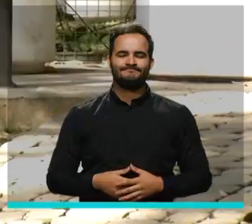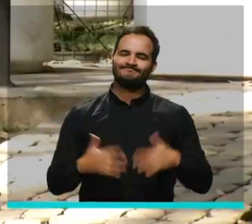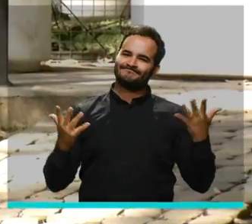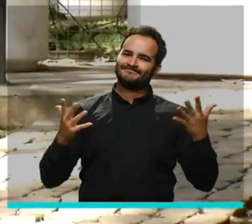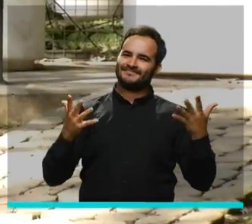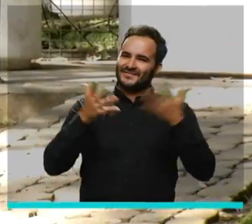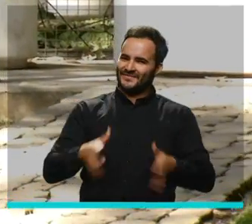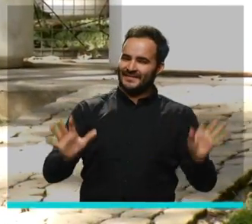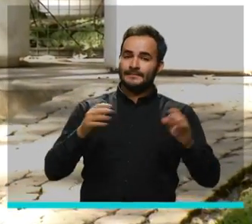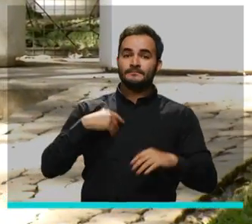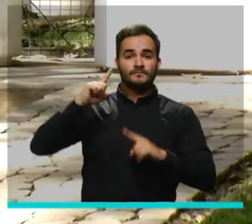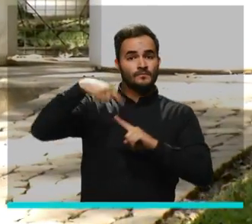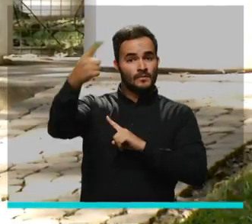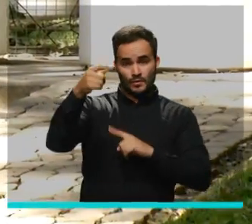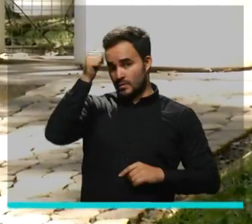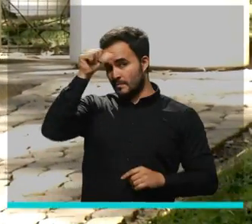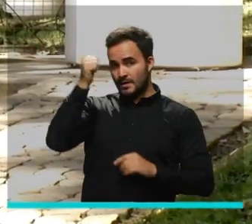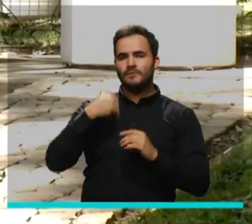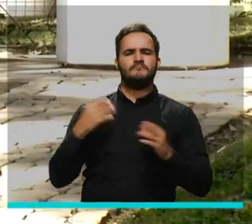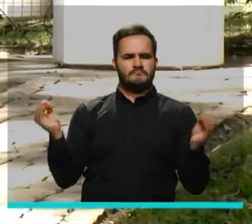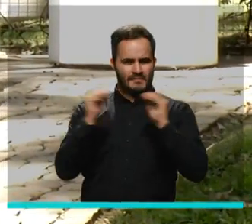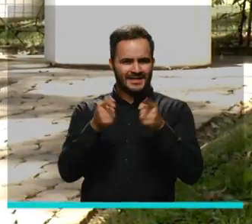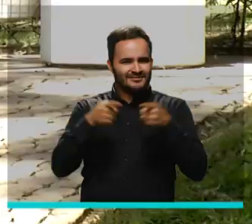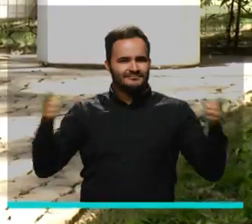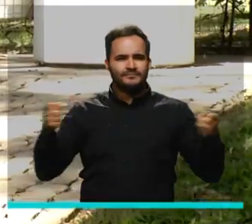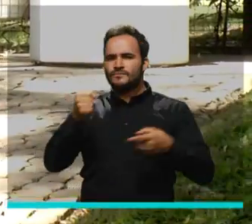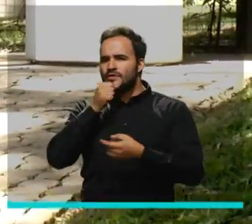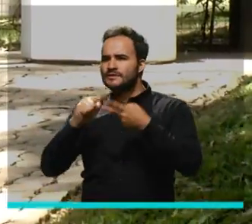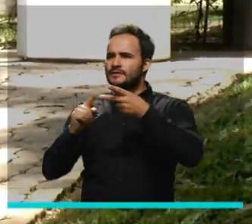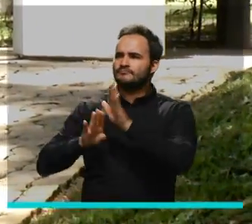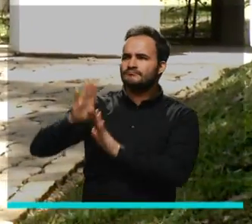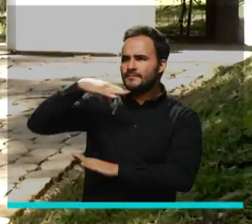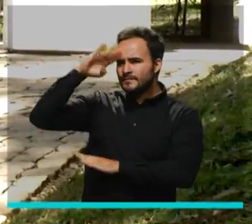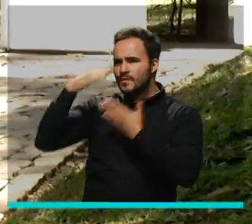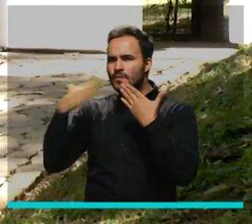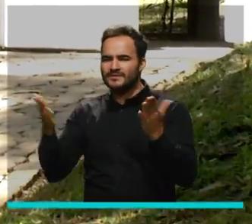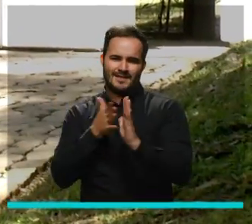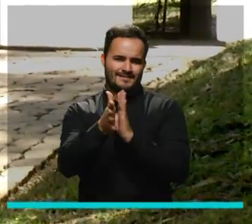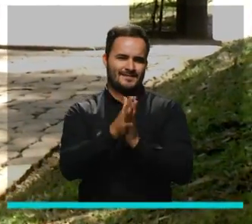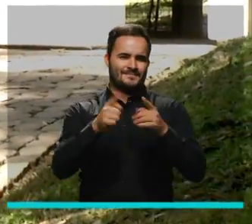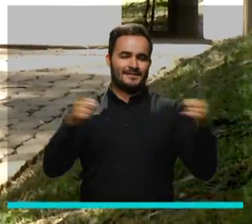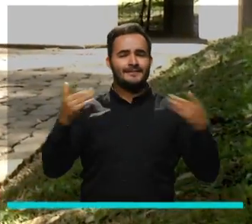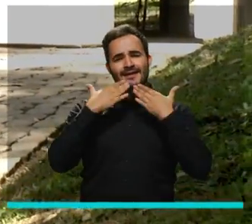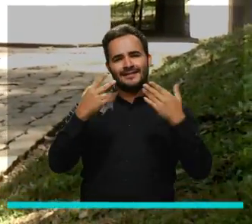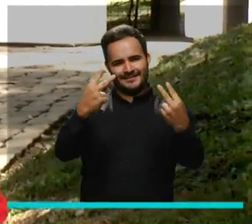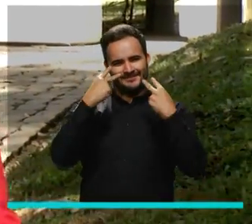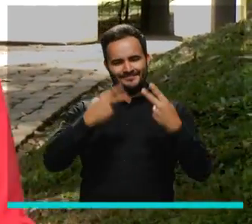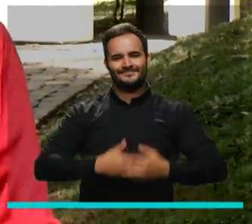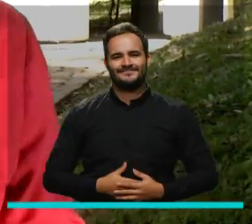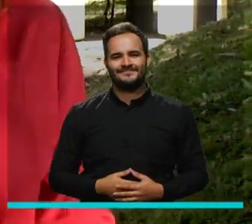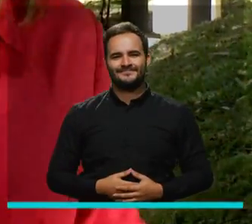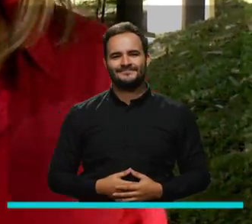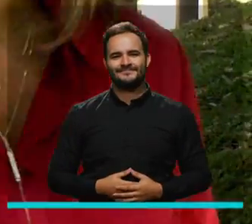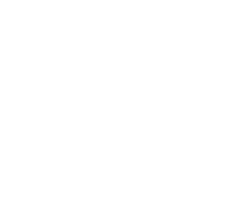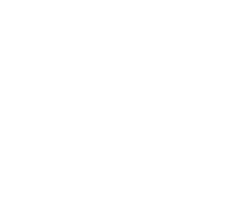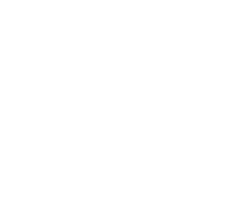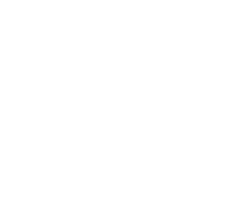Nos vemos el próximo domingo para contarles más historias y noticias de Nuestra Medellín Futuro. Gracias por acompañarnos.